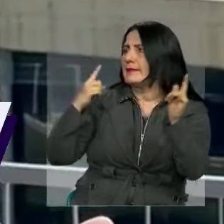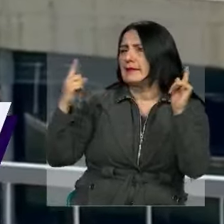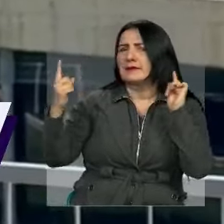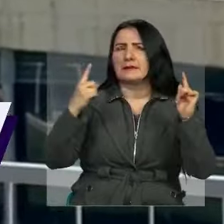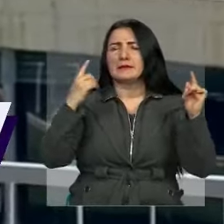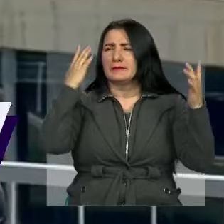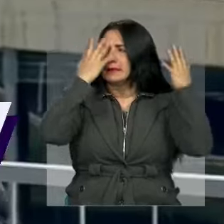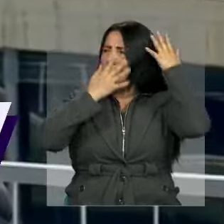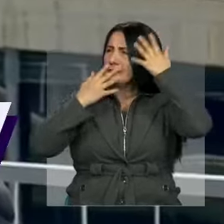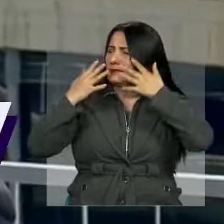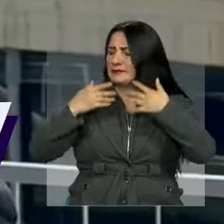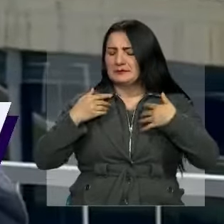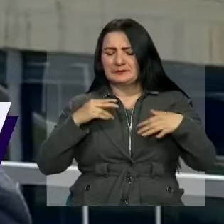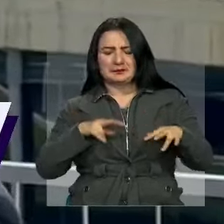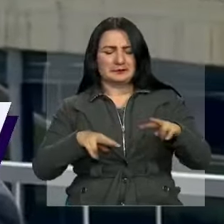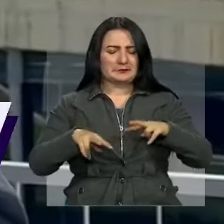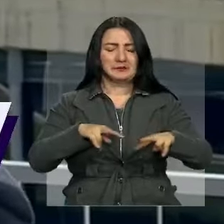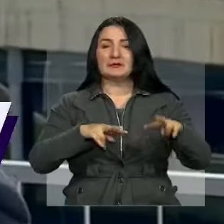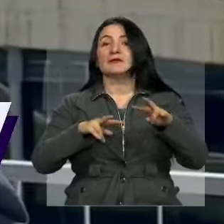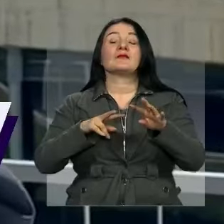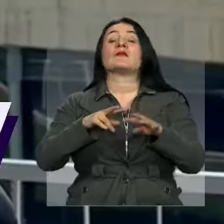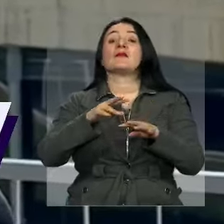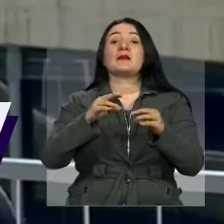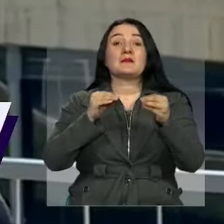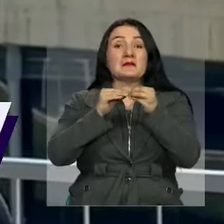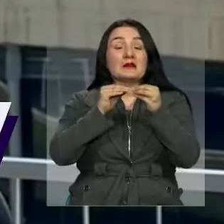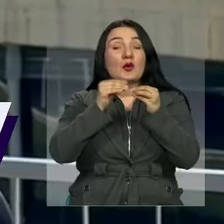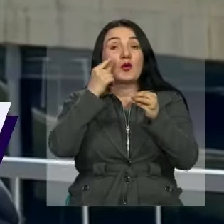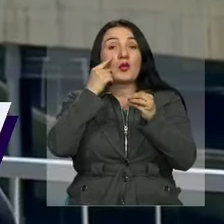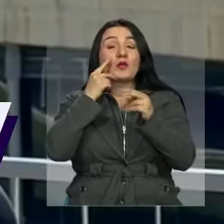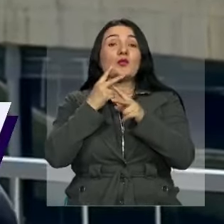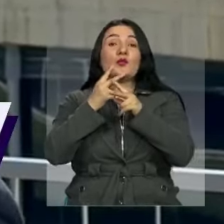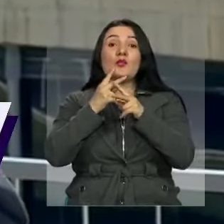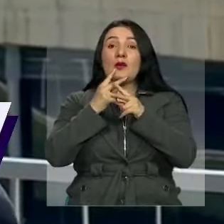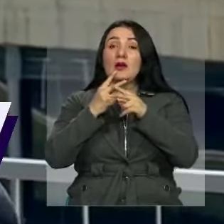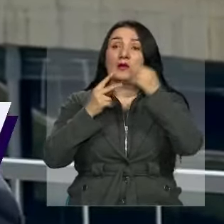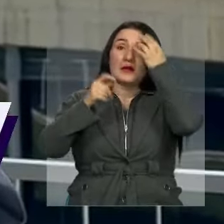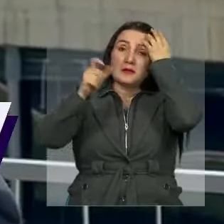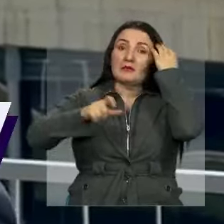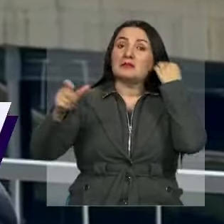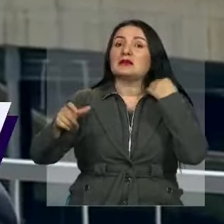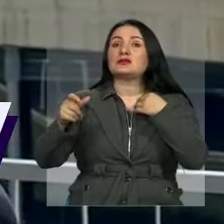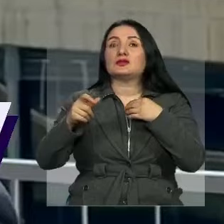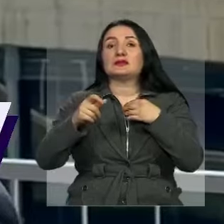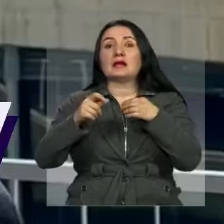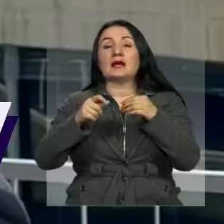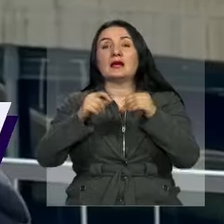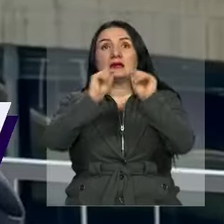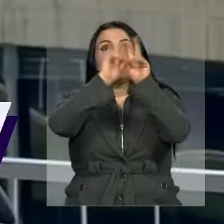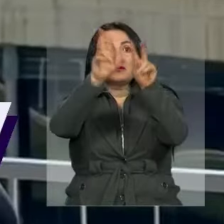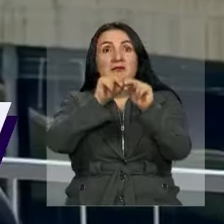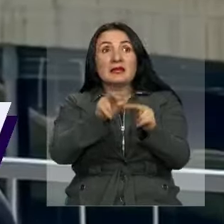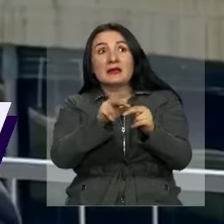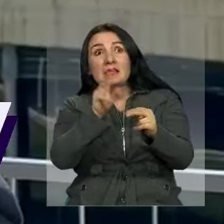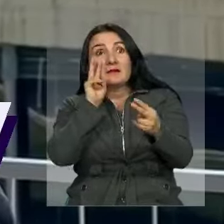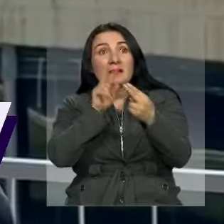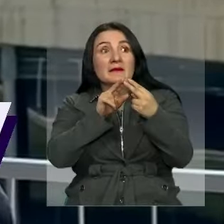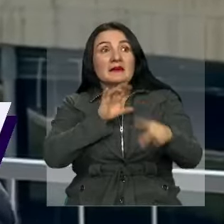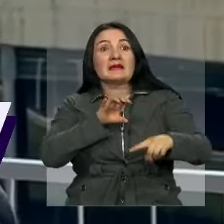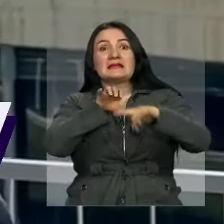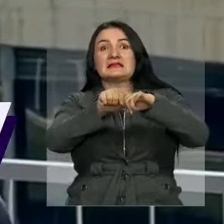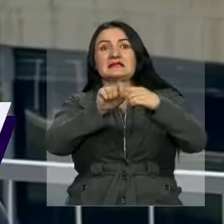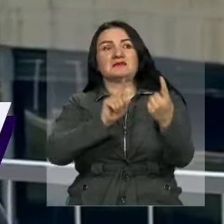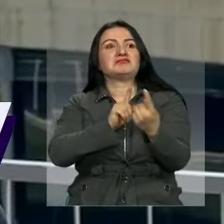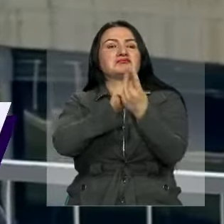podamos ver lo que tenemos sobre la mesa. Y tercero, intentar no generar conversaciones con personas en plataformas y hacernos citar en lugares